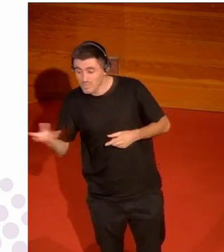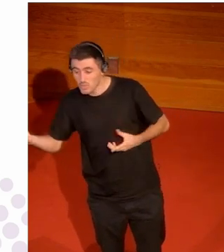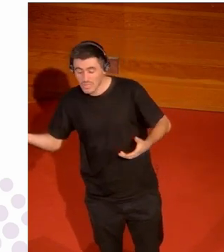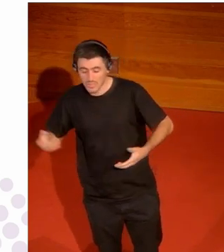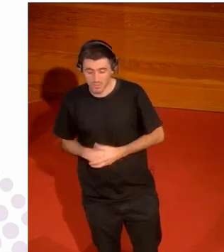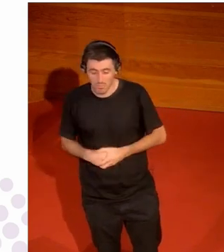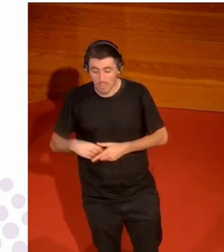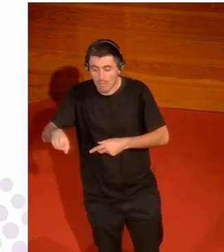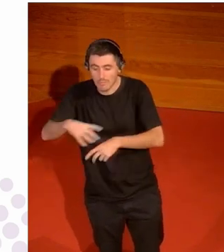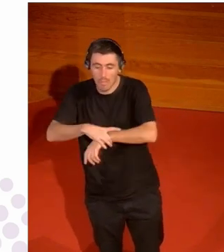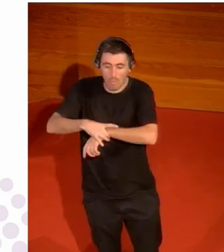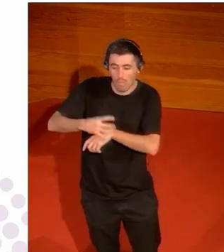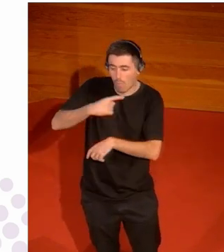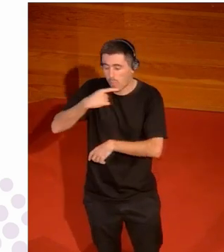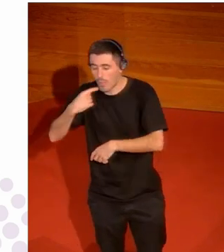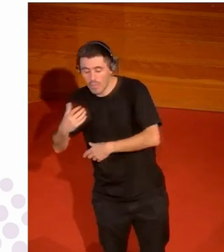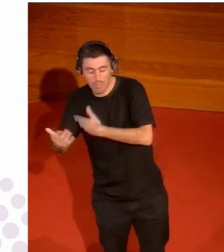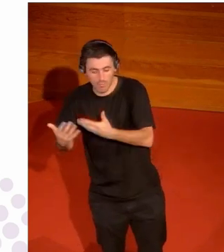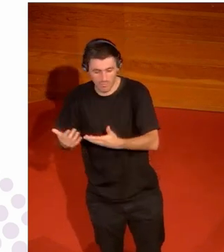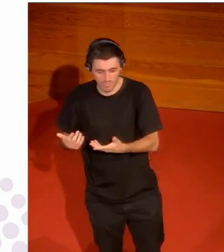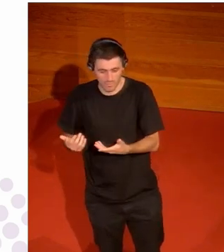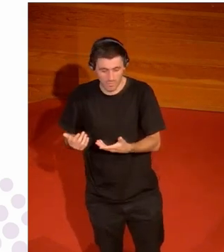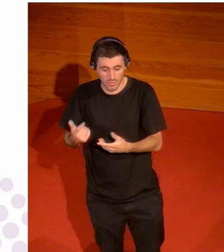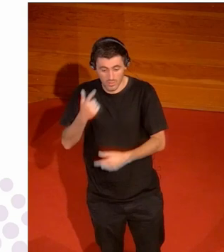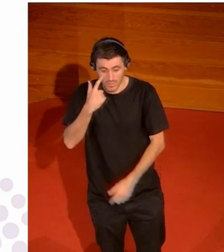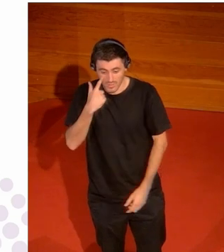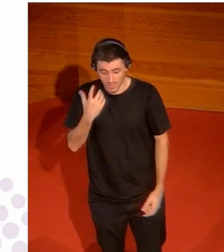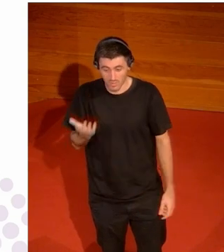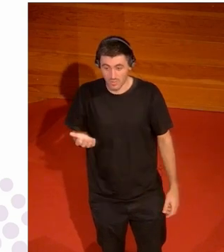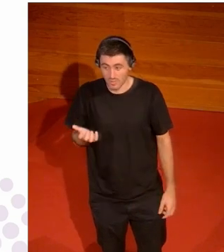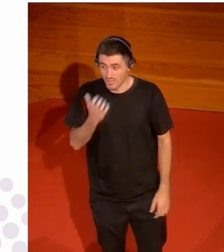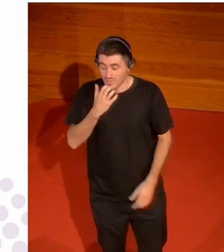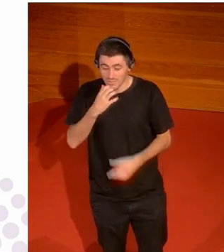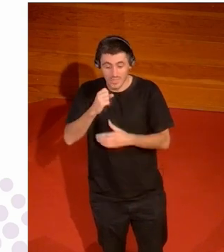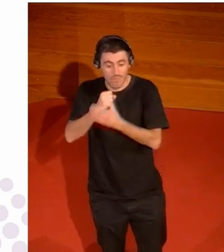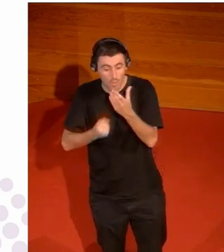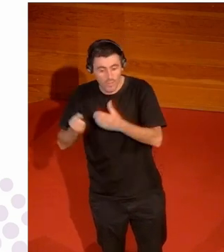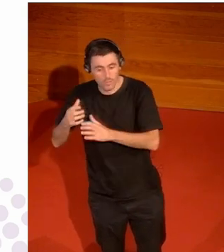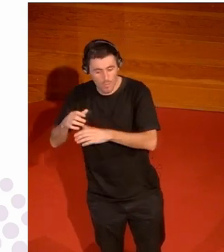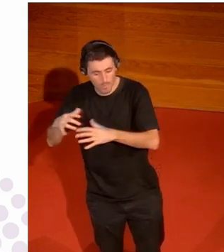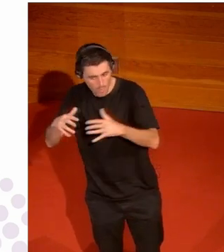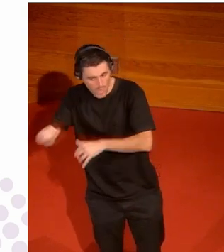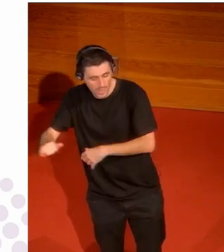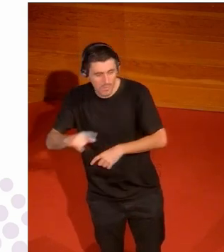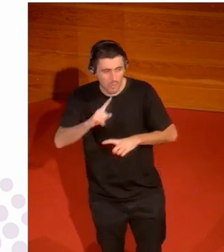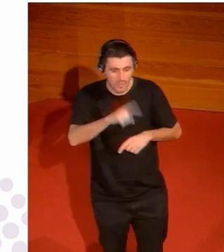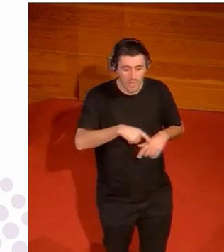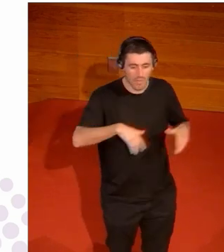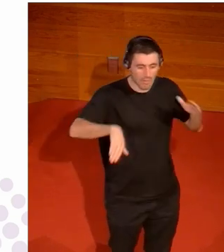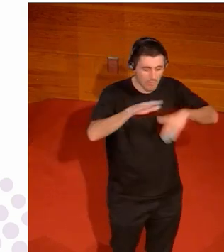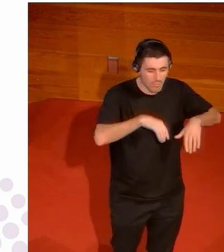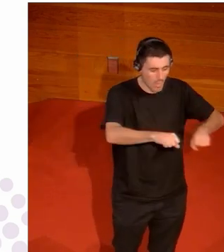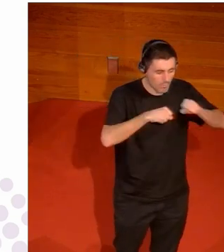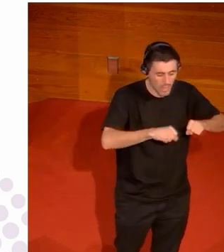vez que están jugando los partidos de fútbol también están jugando partidos de balonmano de baloncesto de natación de otras competiciones y no les haces mi